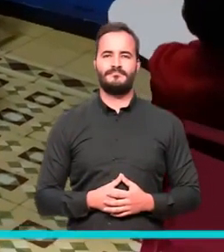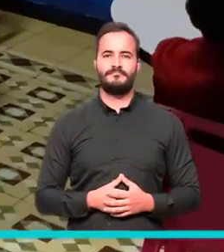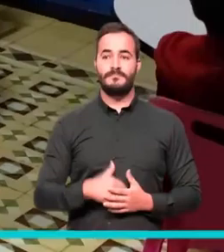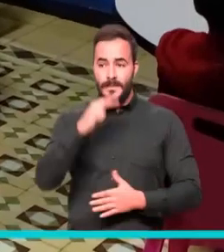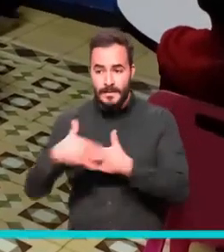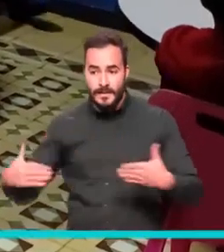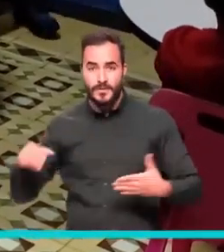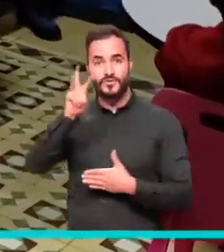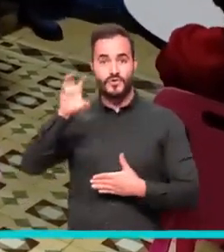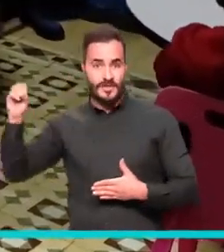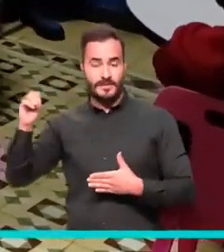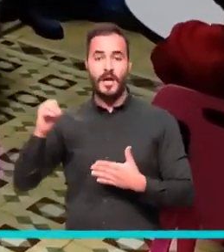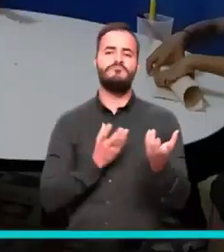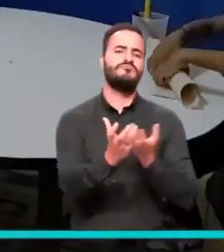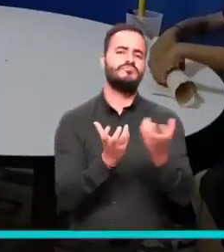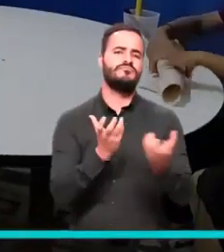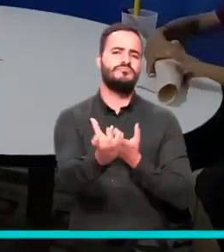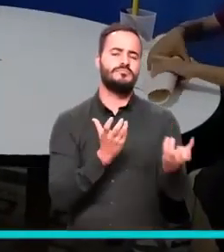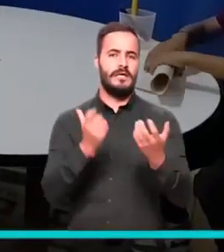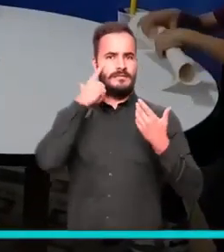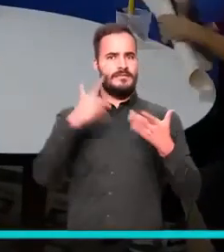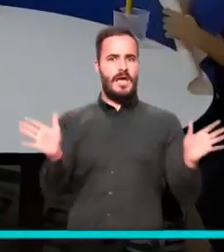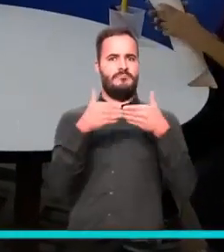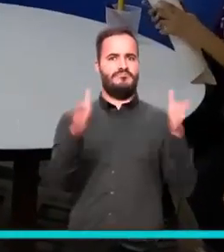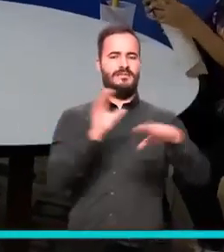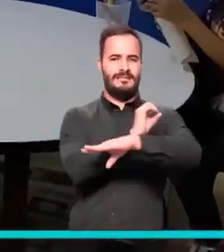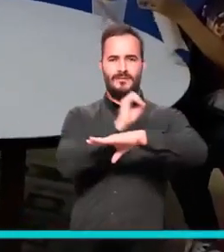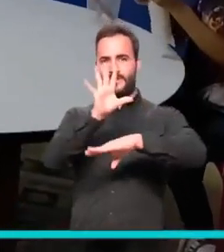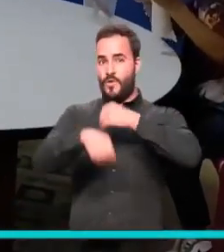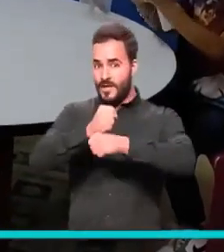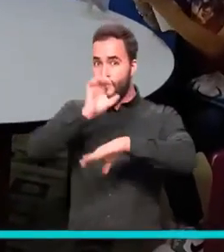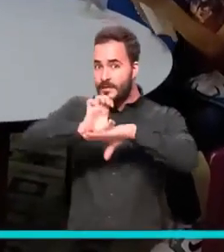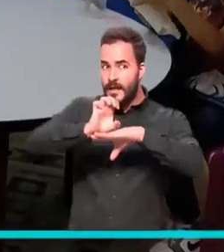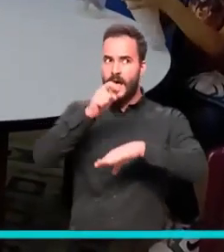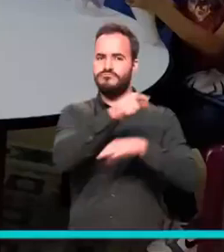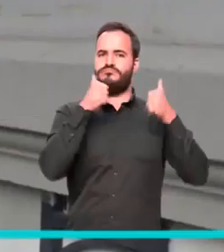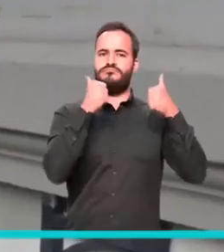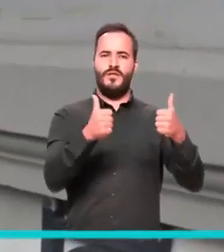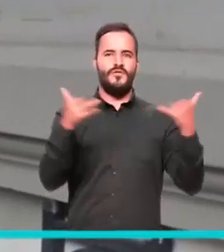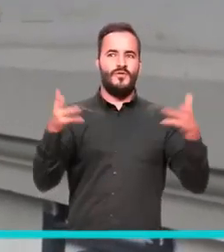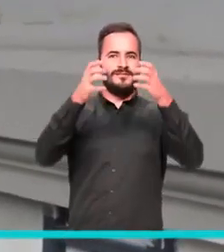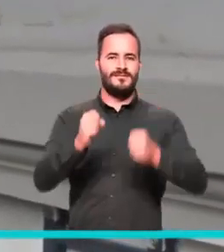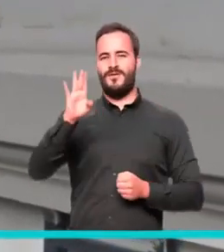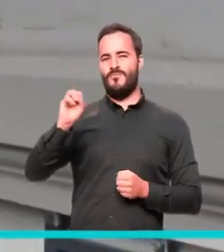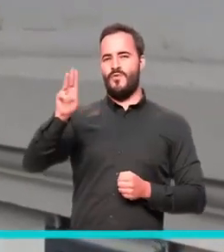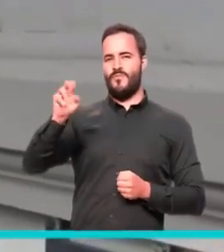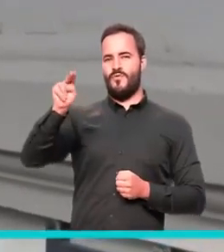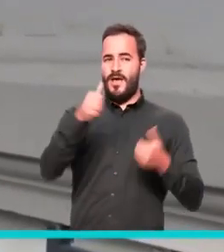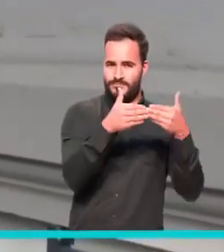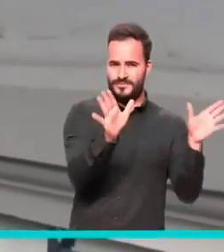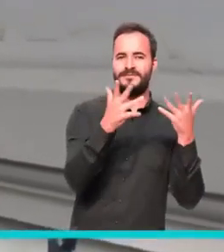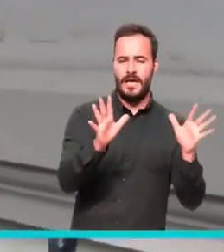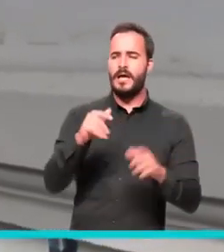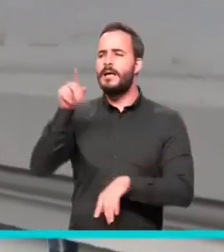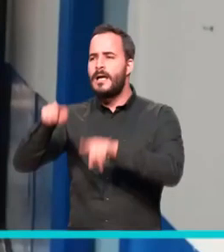Con 80 niños en alternancia, reabrió sus puertas el Centro Infantil de Buen Comienzo, Araguanay, ubicado en el sector de Bomboná,